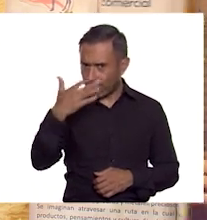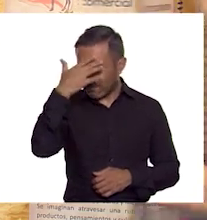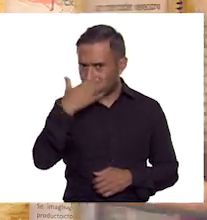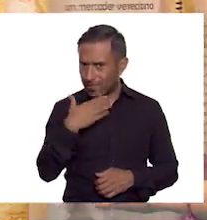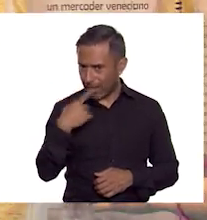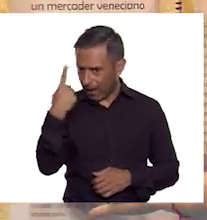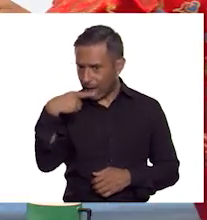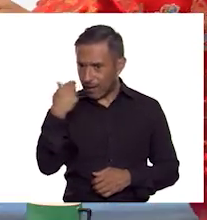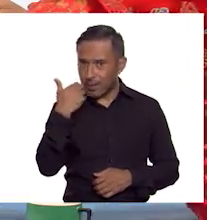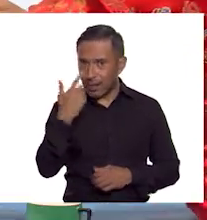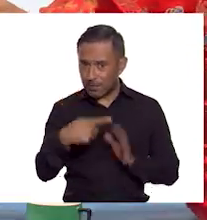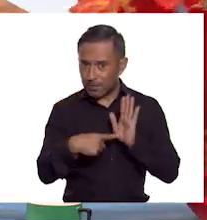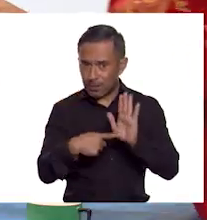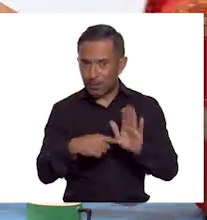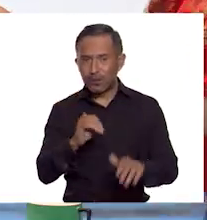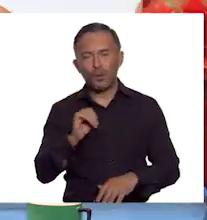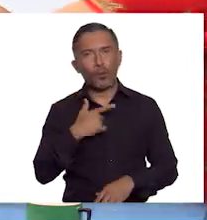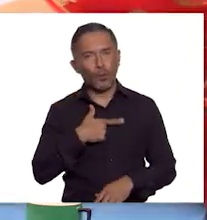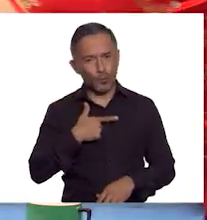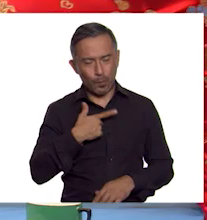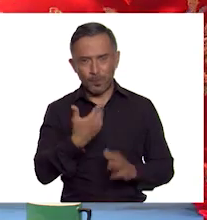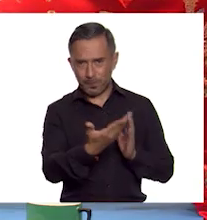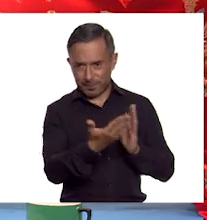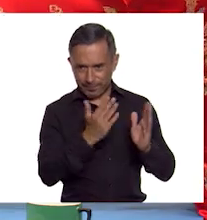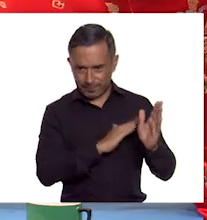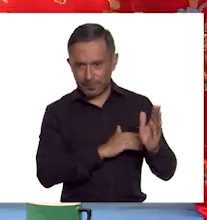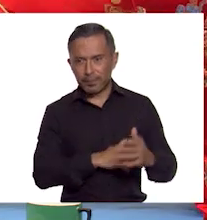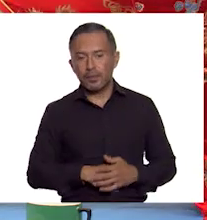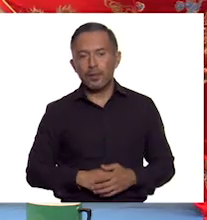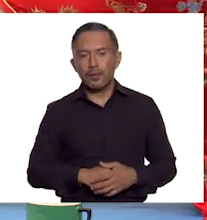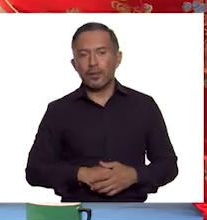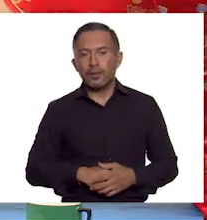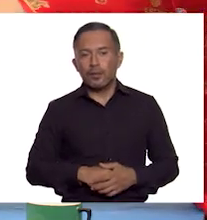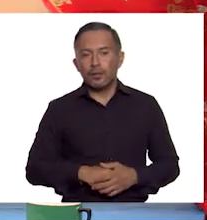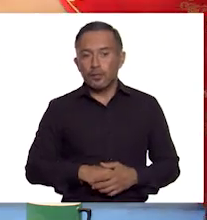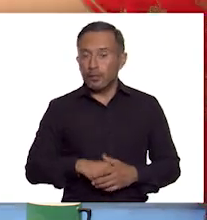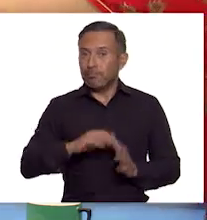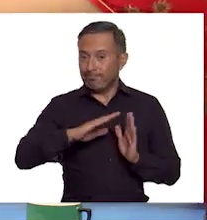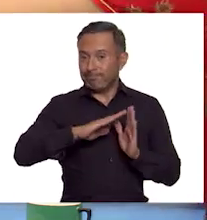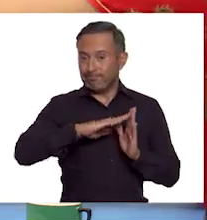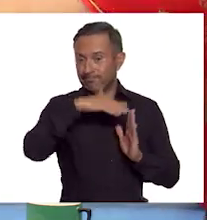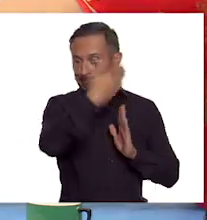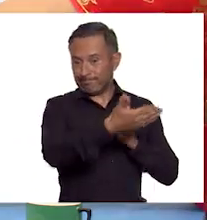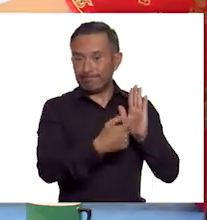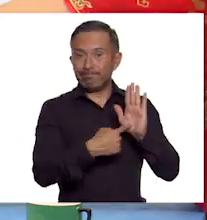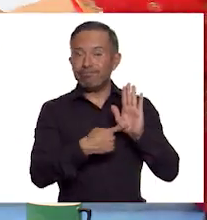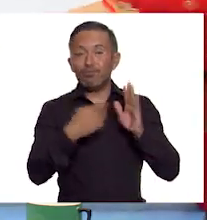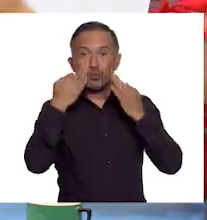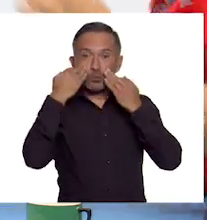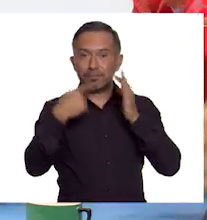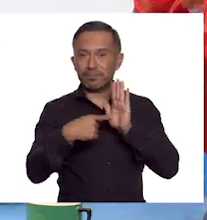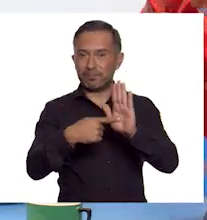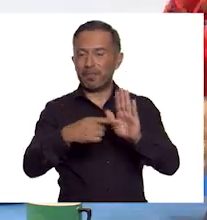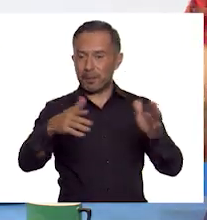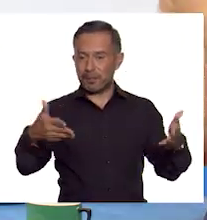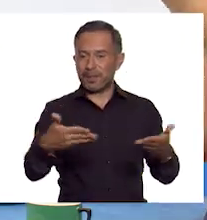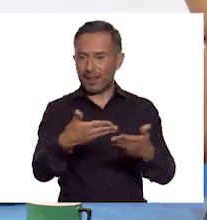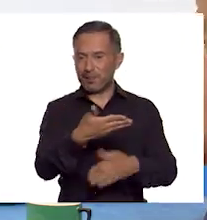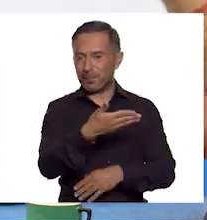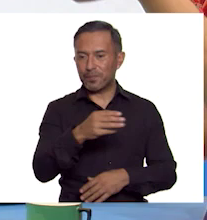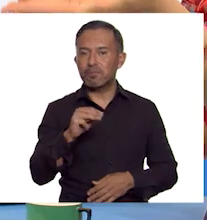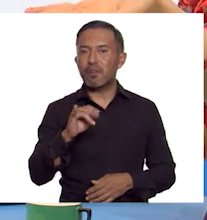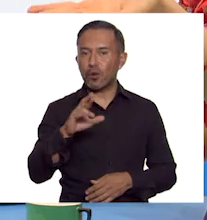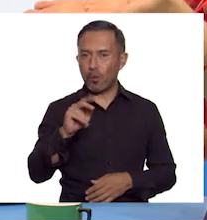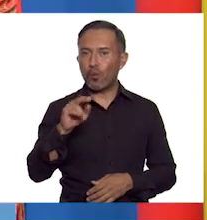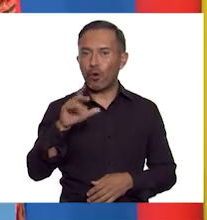Casa? Claro, vamos a cambiar nuestra página y les presentamos a Marco Polo. Como